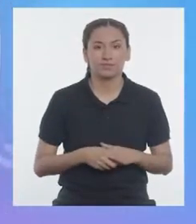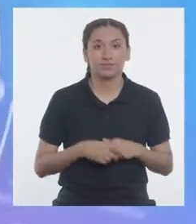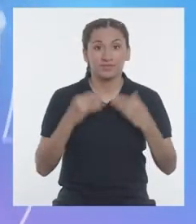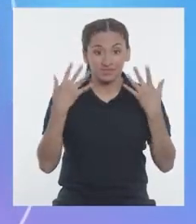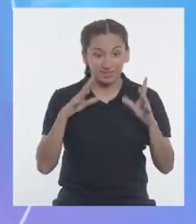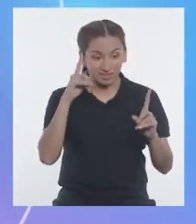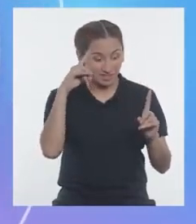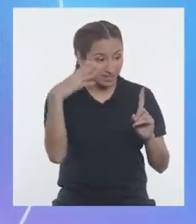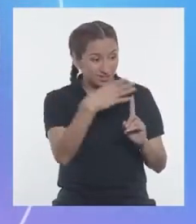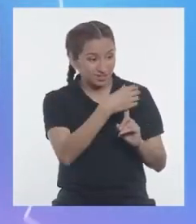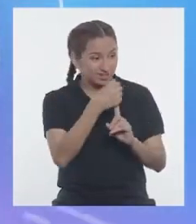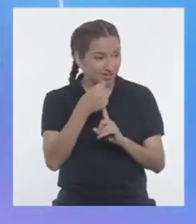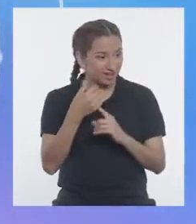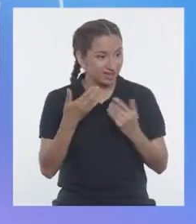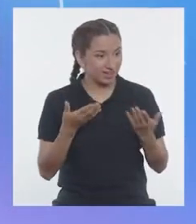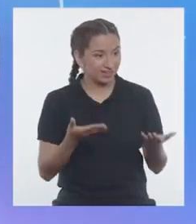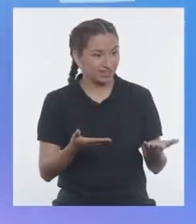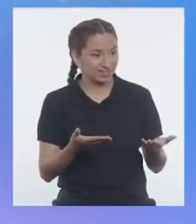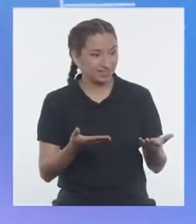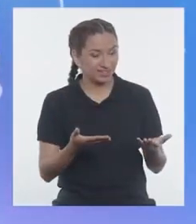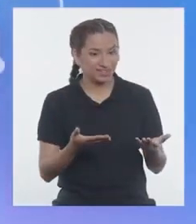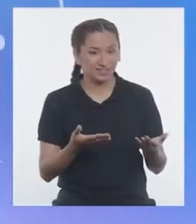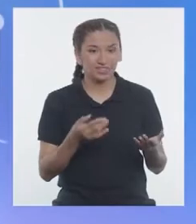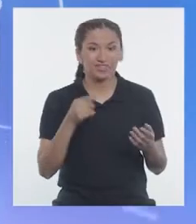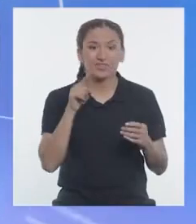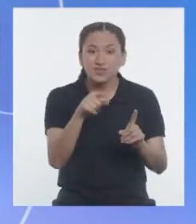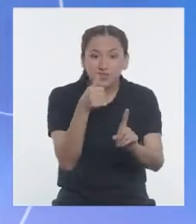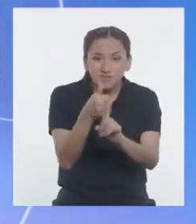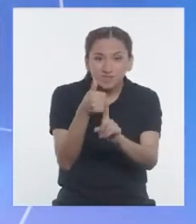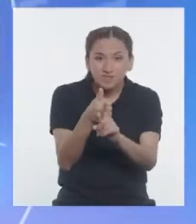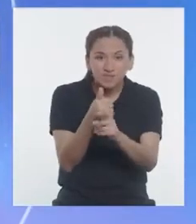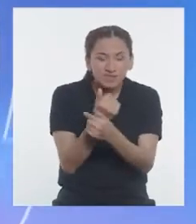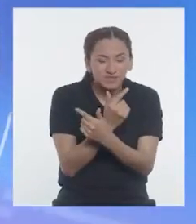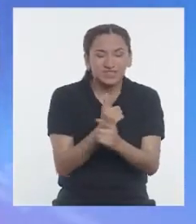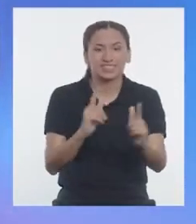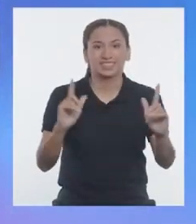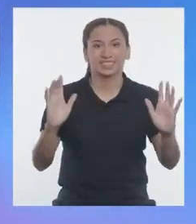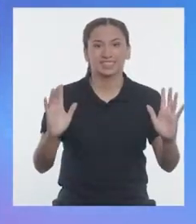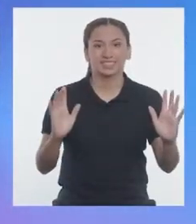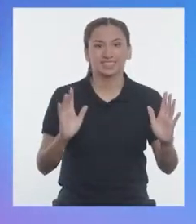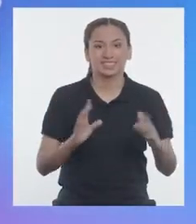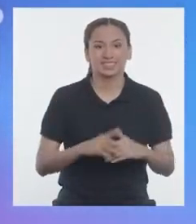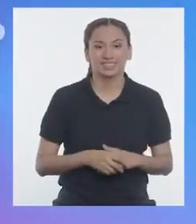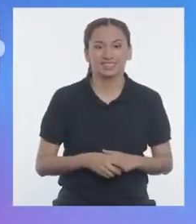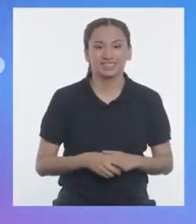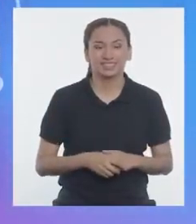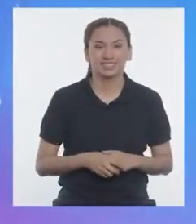¡Lo lograste! ¡Sé tú mismo! ¡Sé